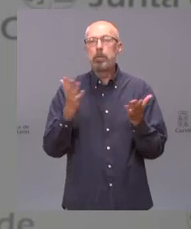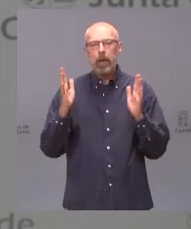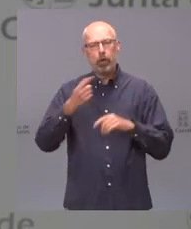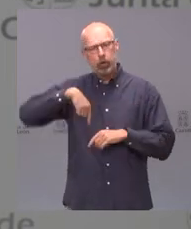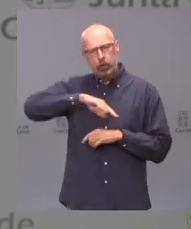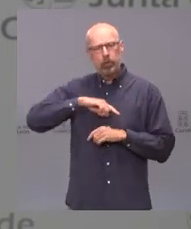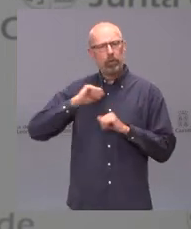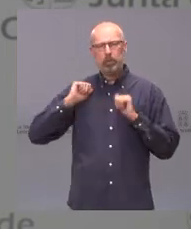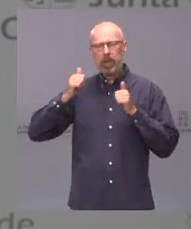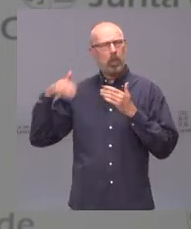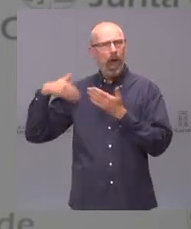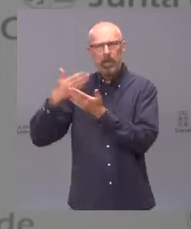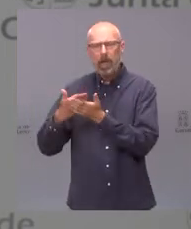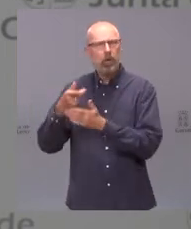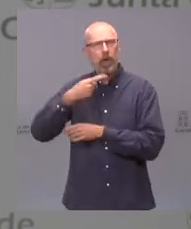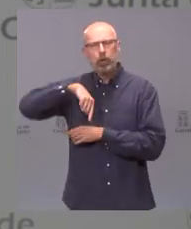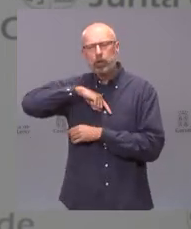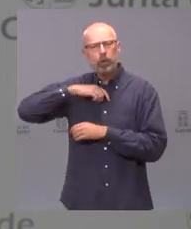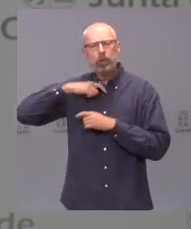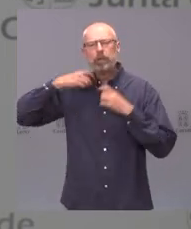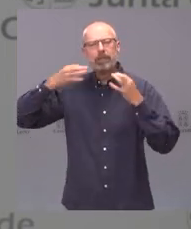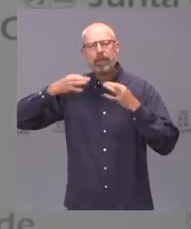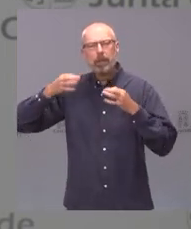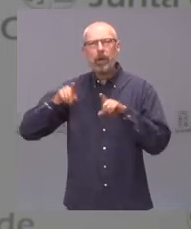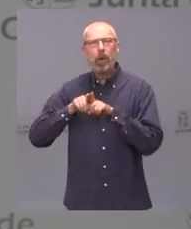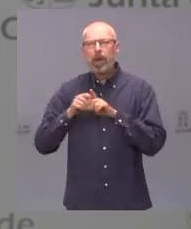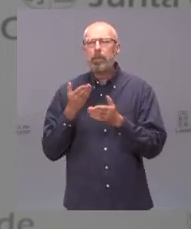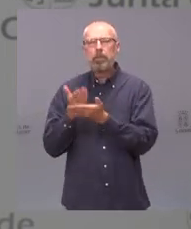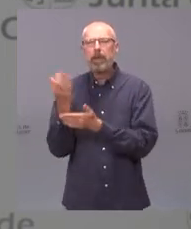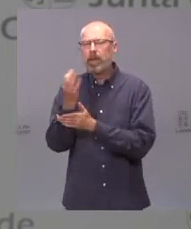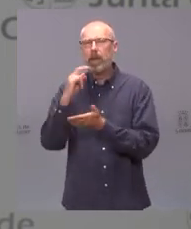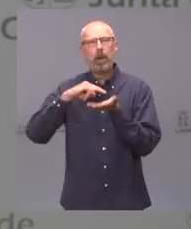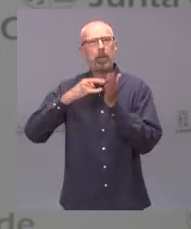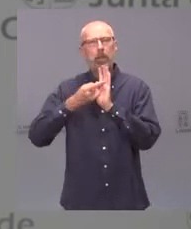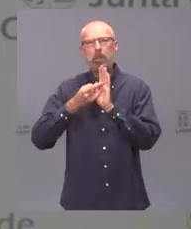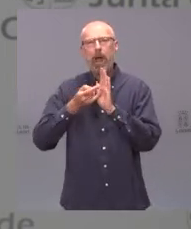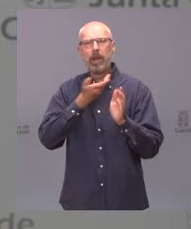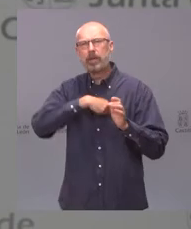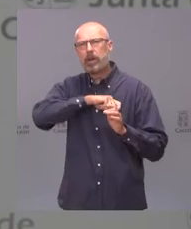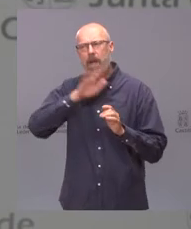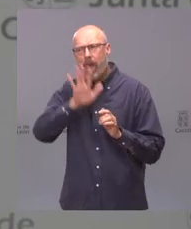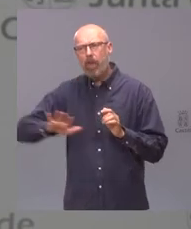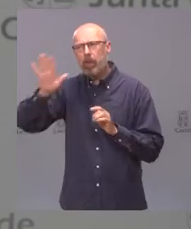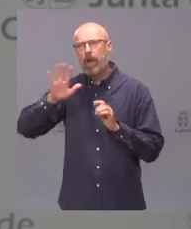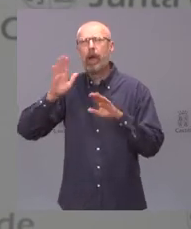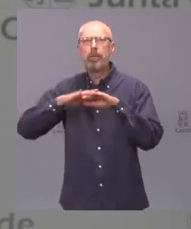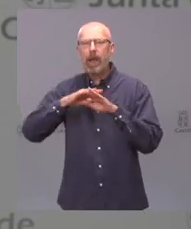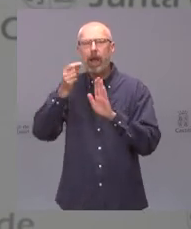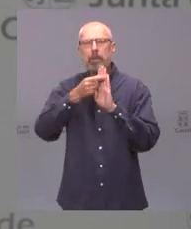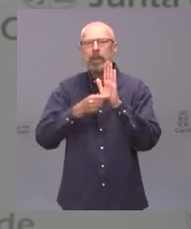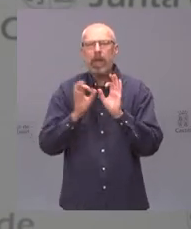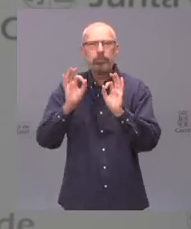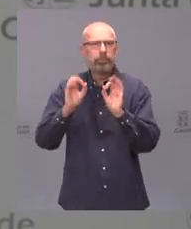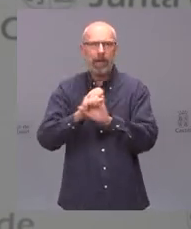seguiremos haciendo es un paraguas nacional y un plan nacional de este tipo de medidas no ha sido así es verdad que el señor